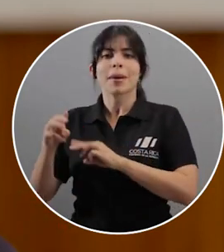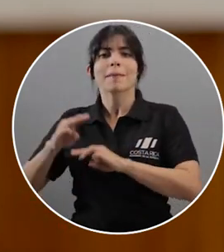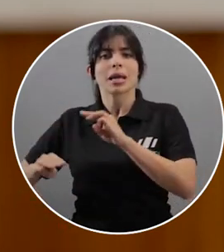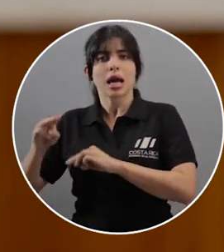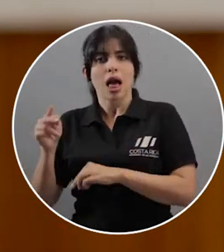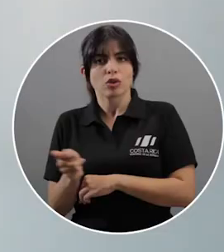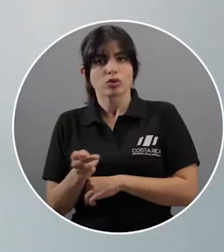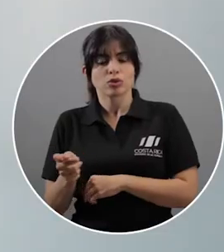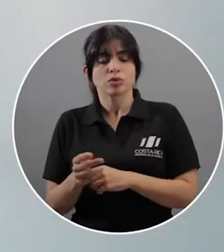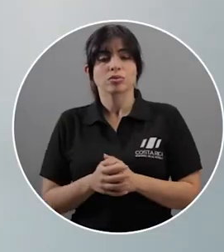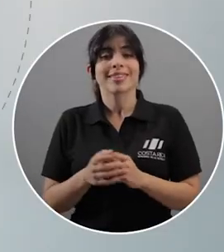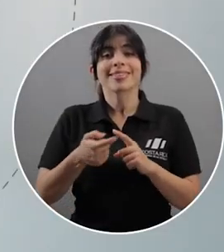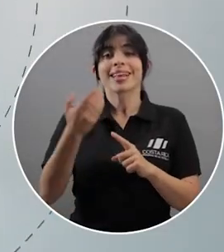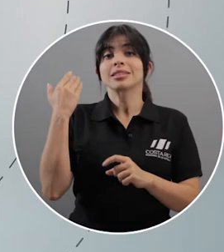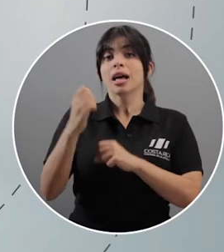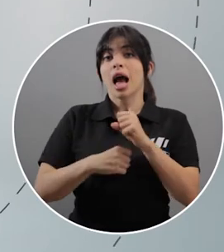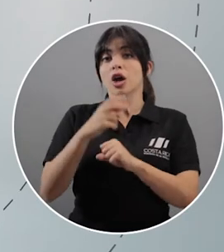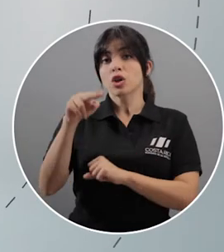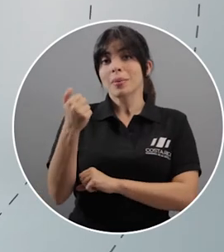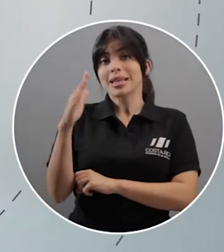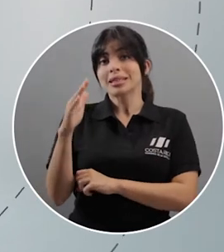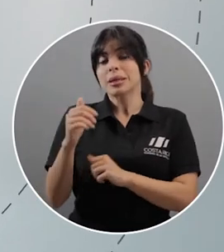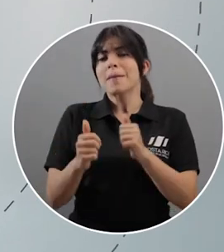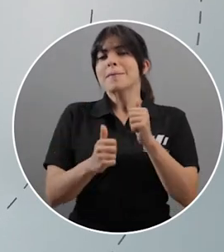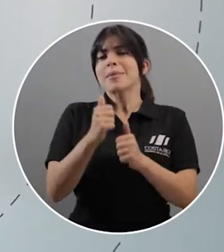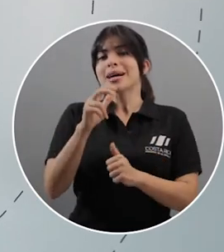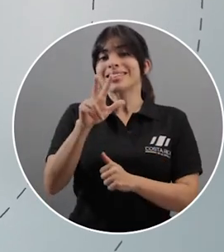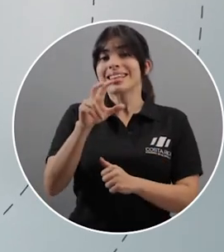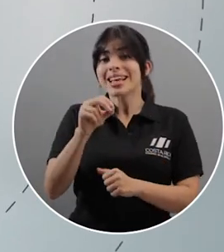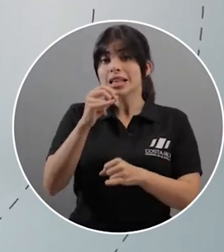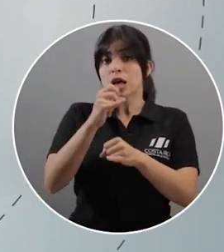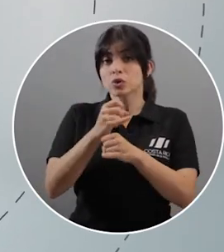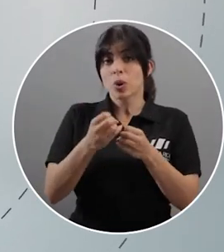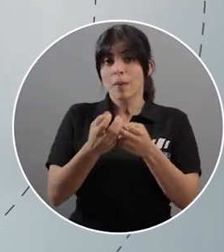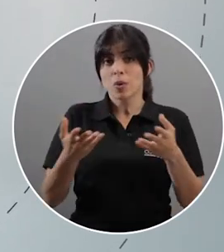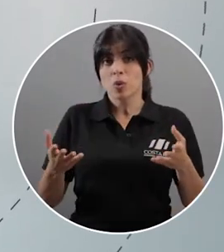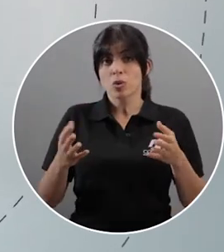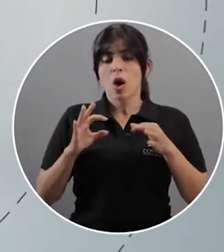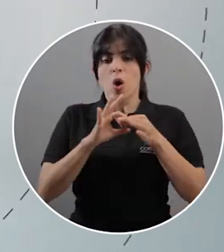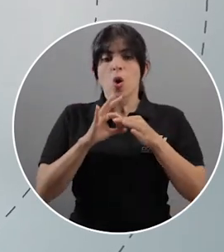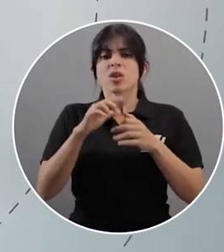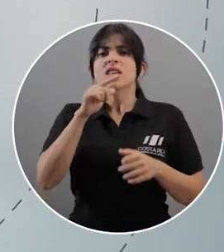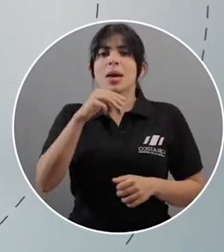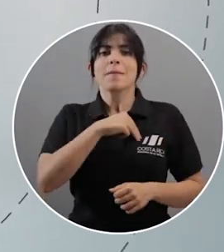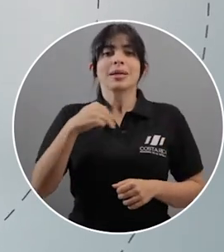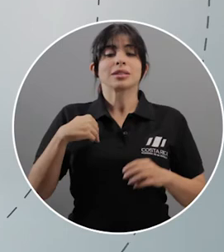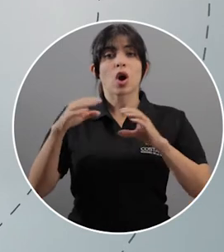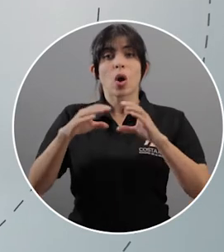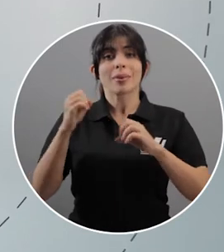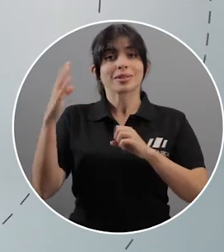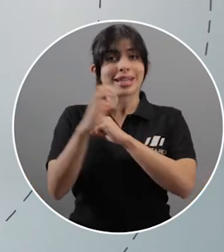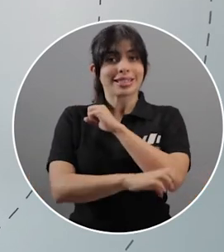mercados. Desde el año 2015, más de 30 instituciones públicas, bajo la coordinación del Ministerio de